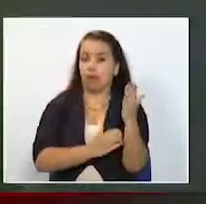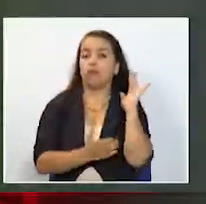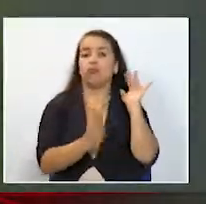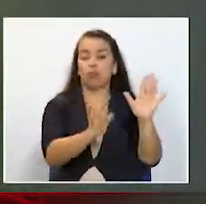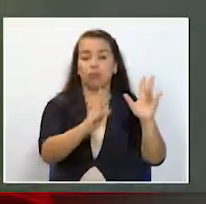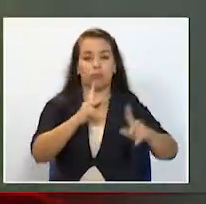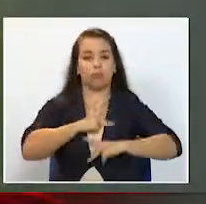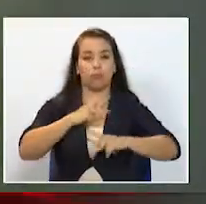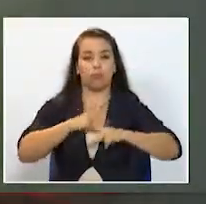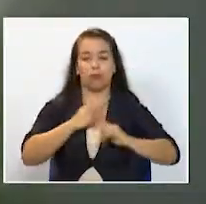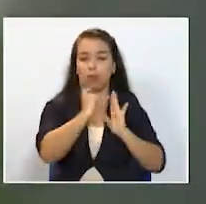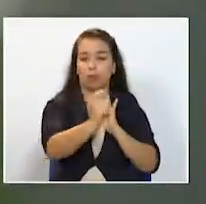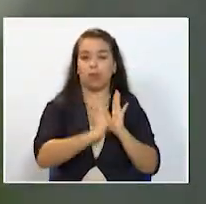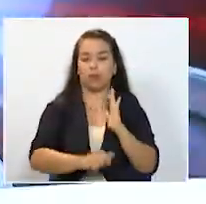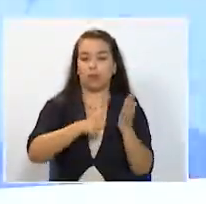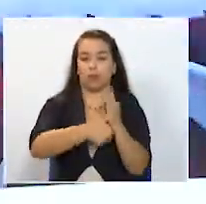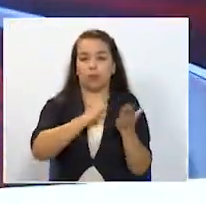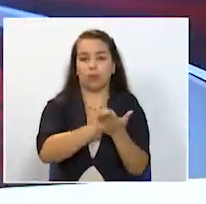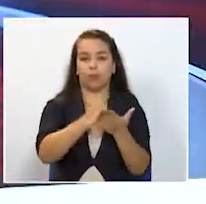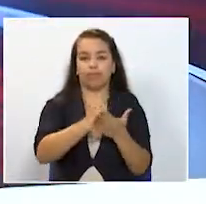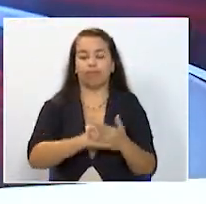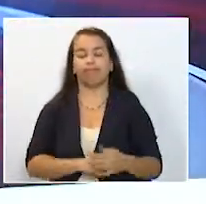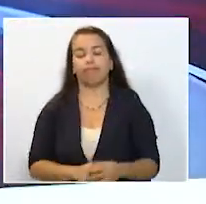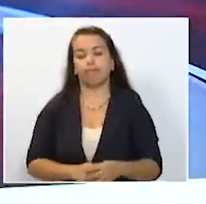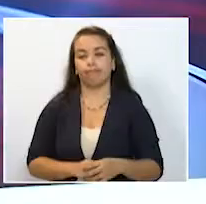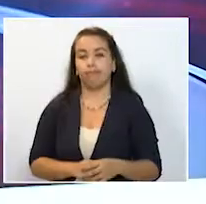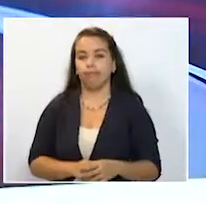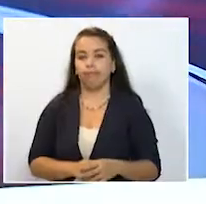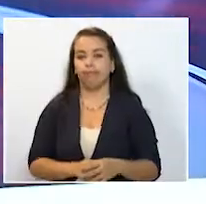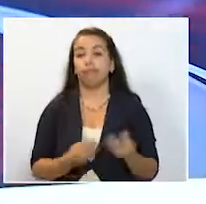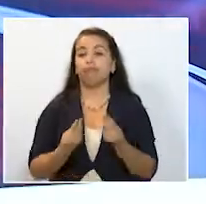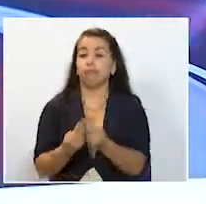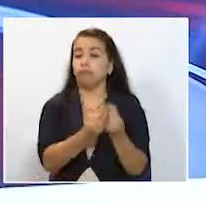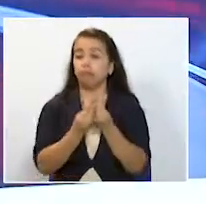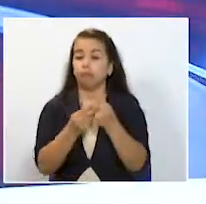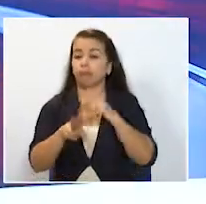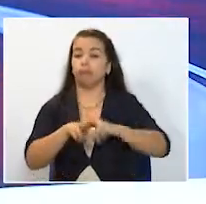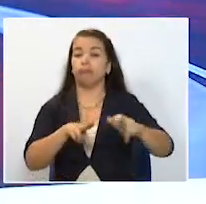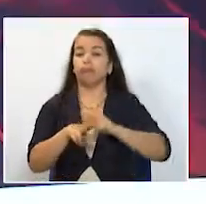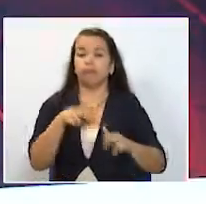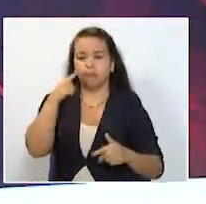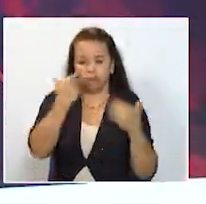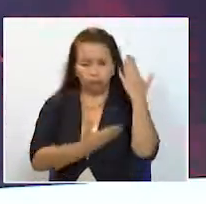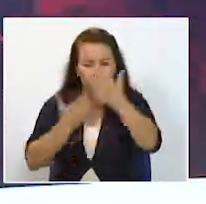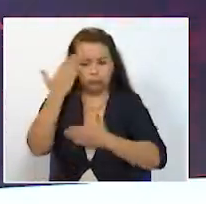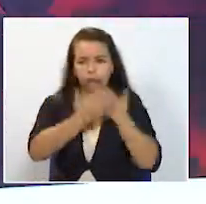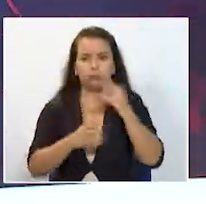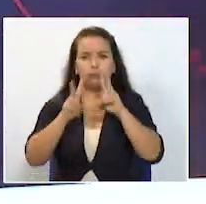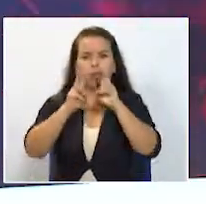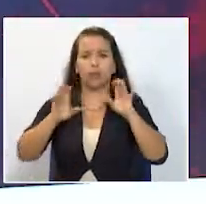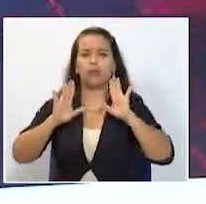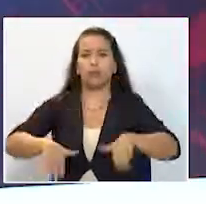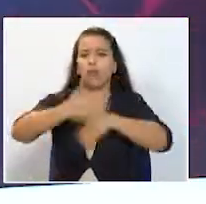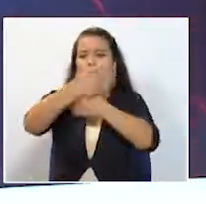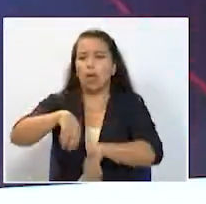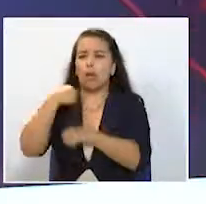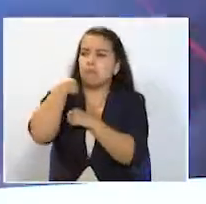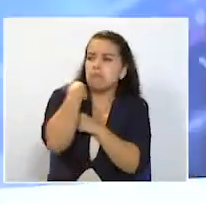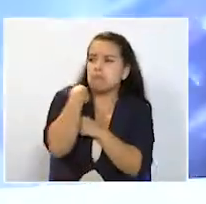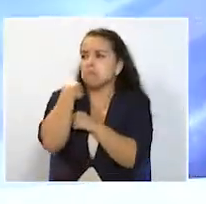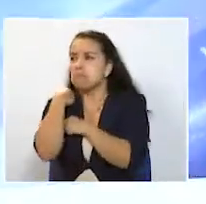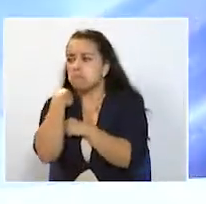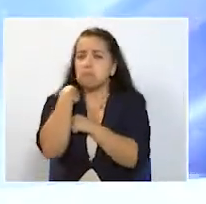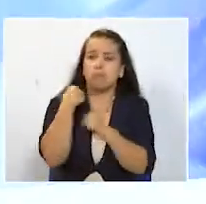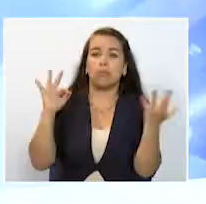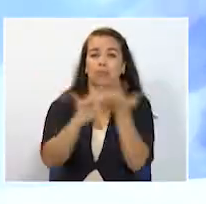propiedad de la escritura en notaría en el consejo de Manizales se analizó el tema de los habitantes de calle cuyo número llega